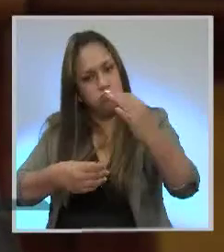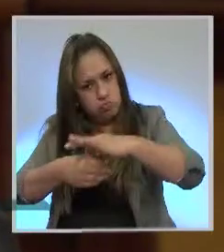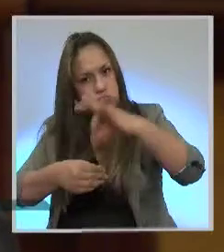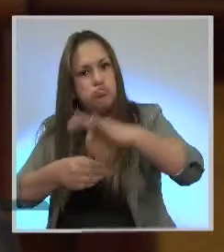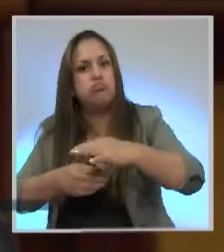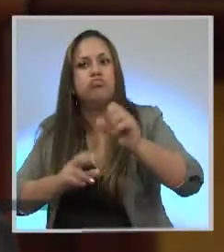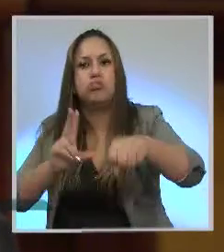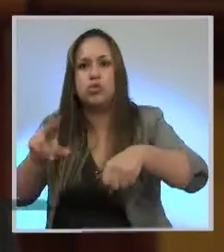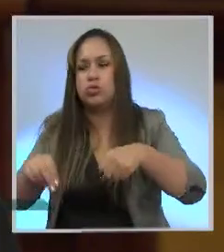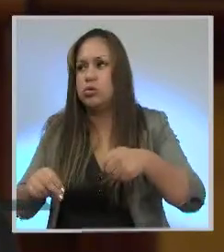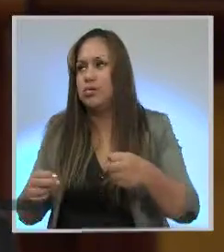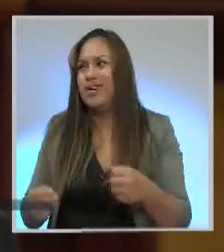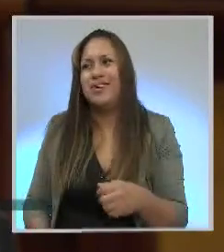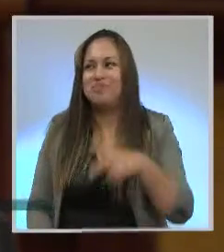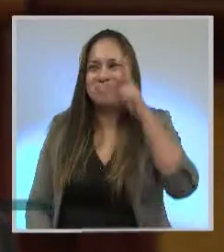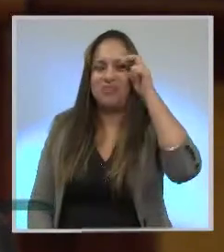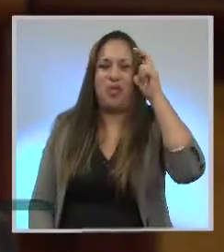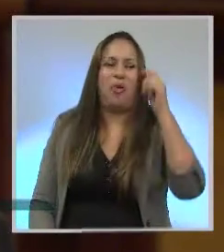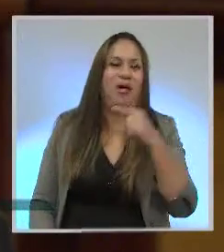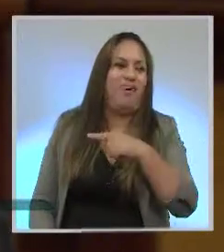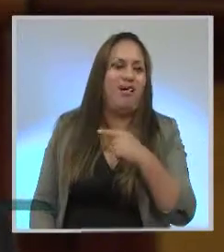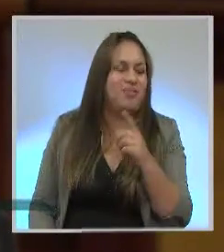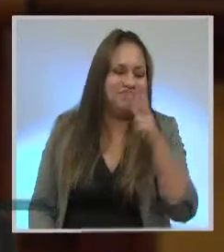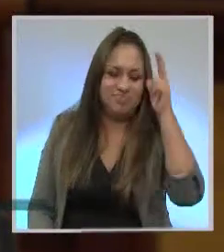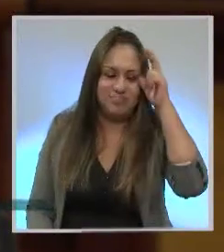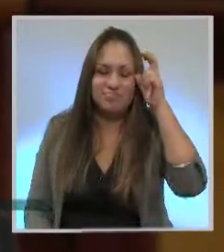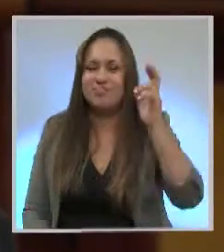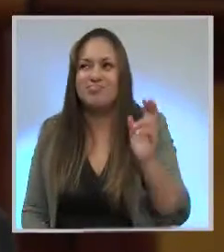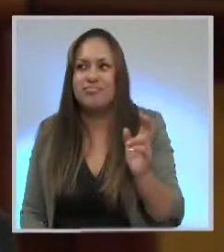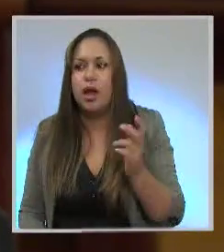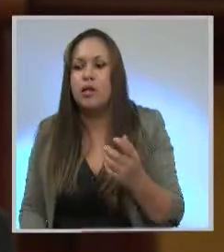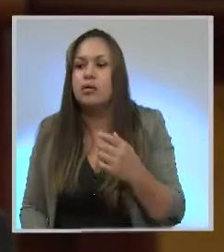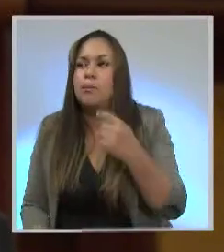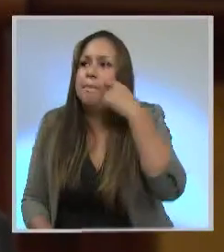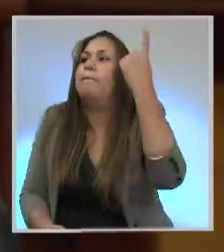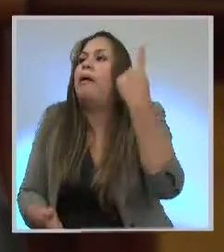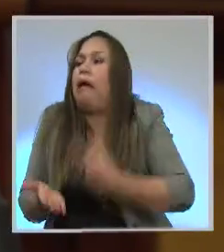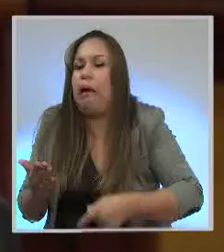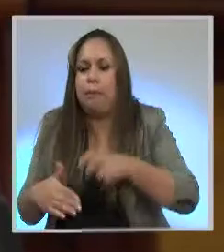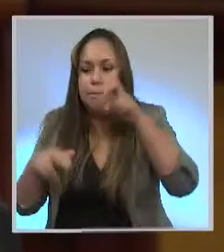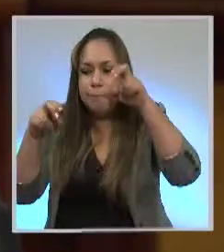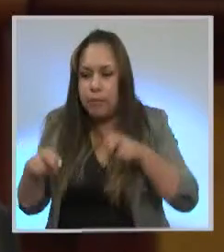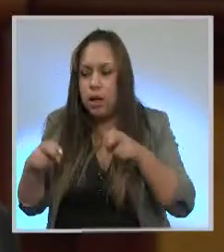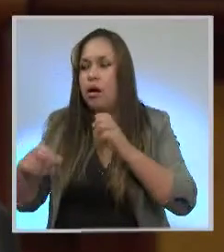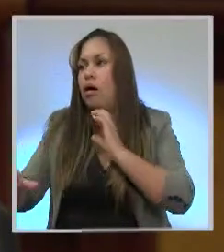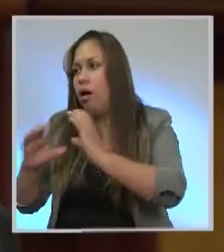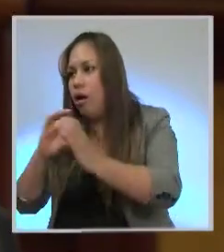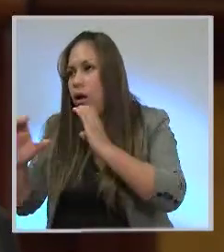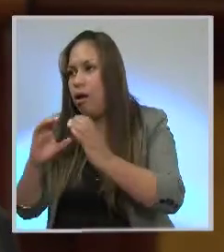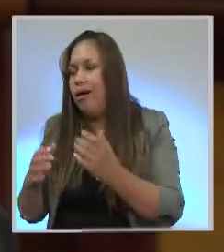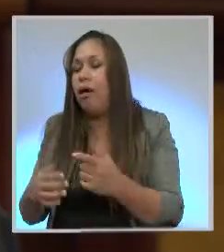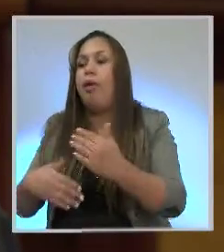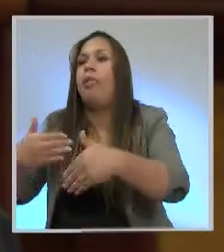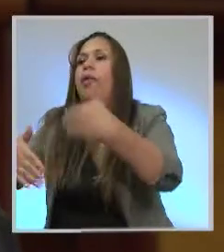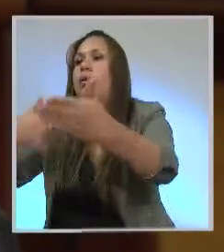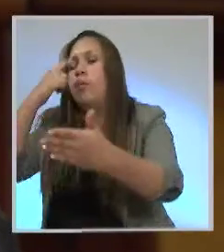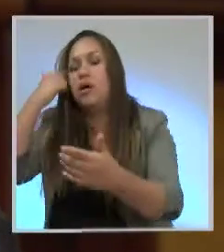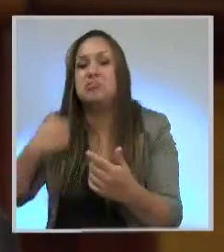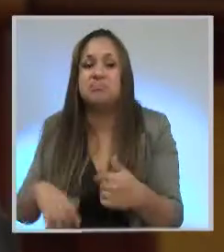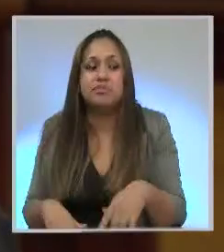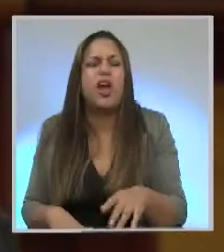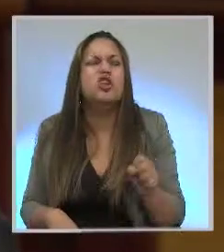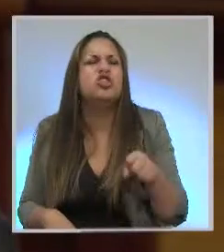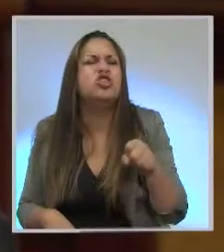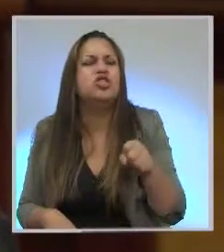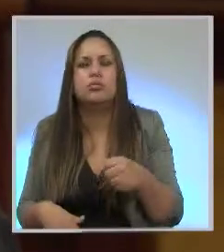hacer. ¿Y entonces para qué sentarse a dialogar? Solamente poniéndolo como un ejemplo. Si el pueblo quiere que se devuelva, digamos, el